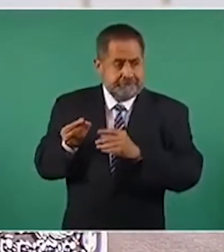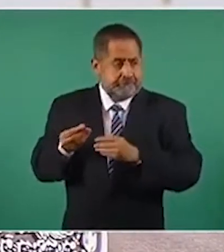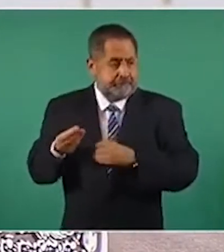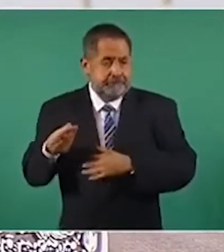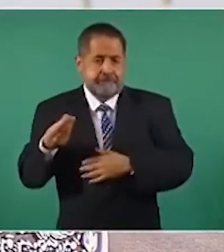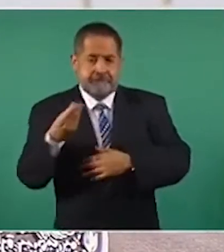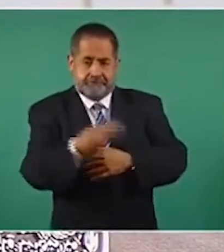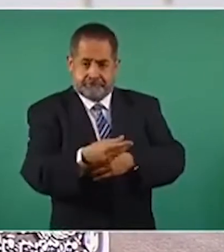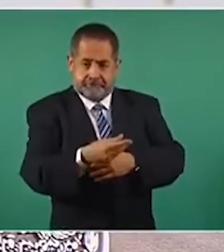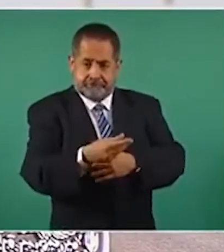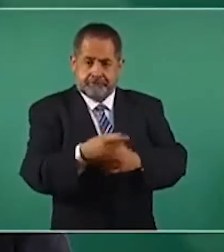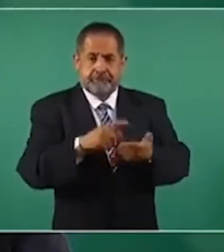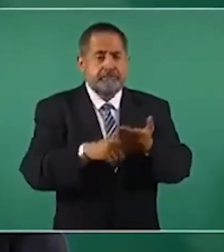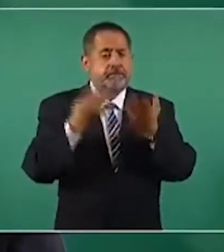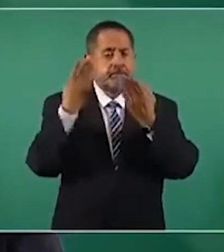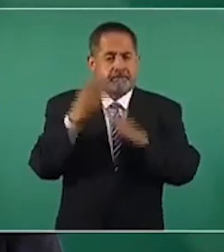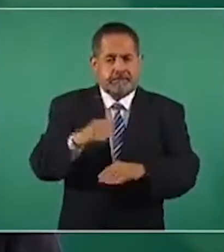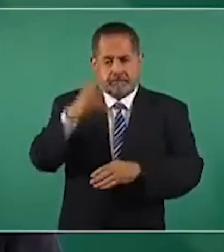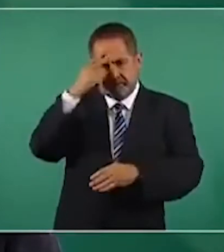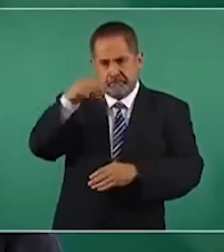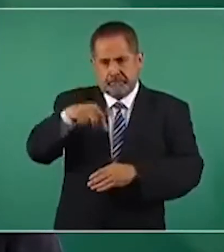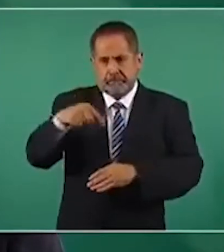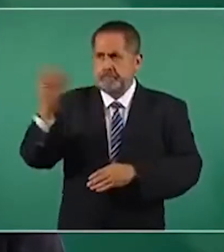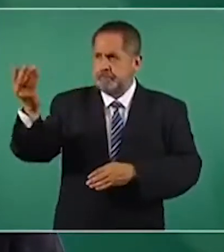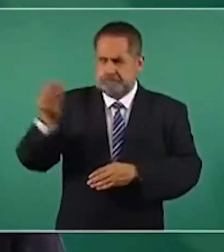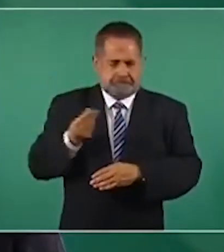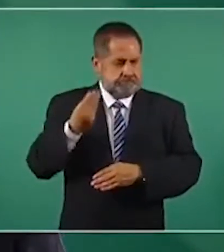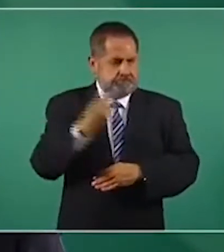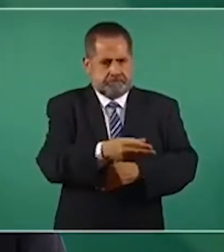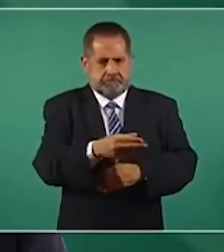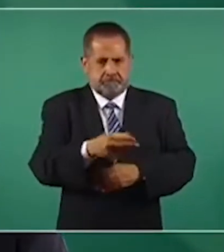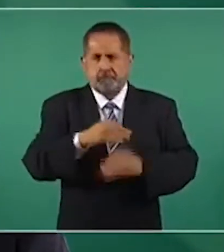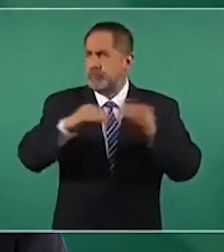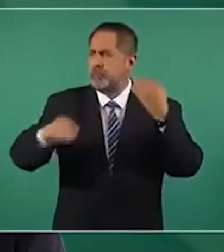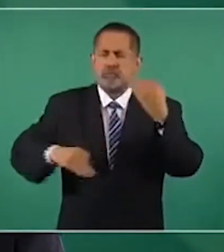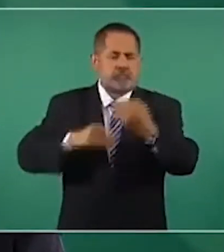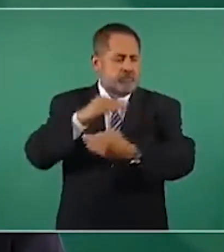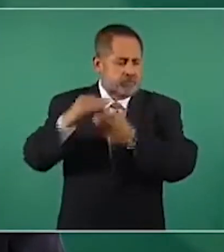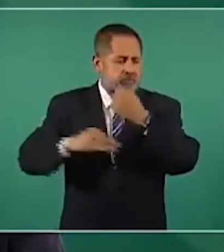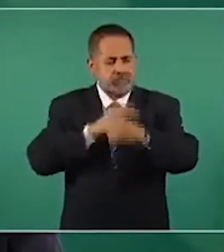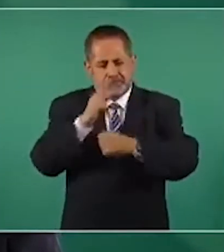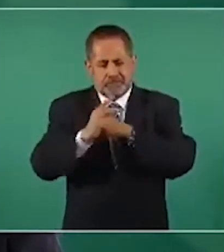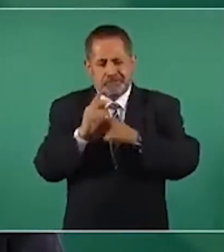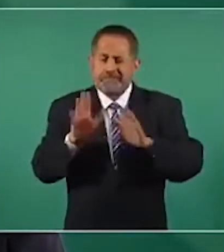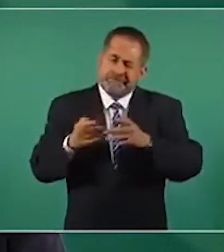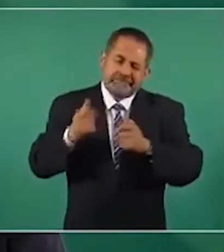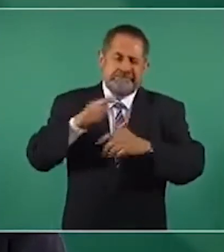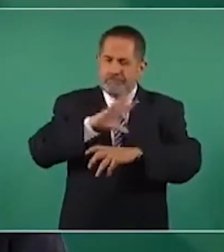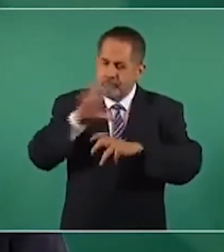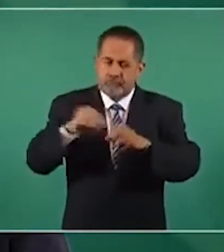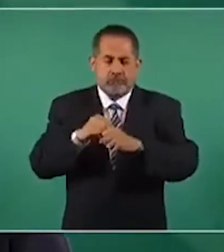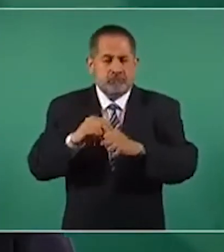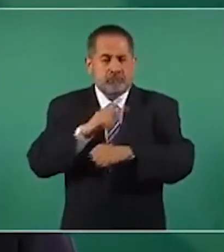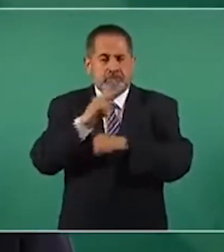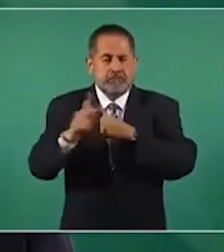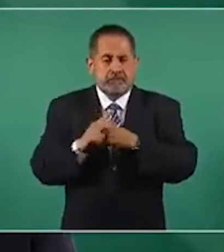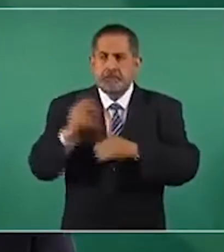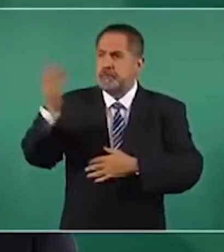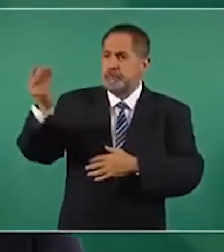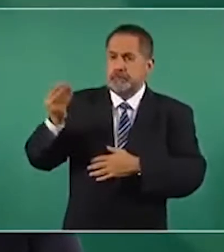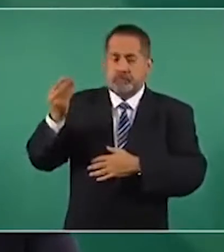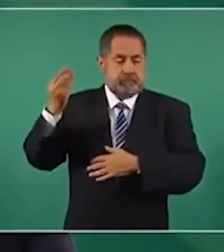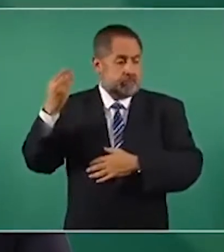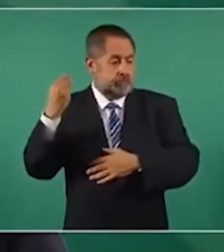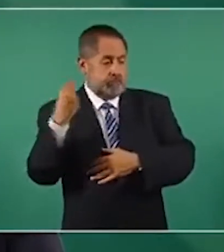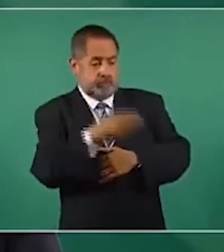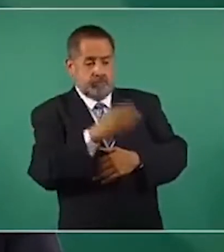Banco de México, en todos los países o en casi todos, esos fondos llegan